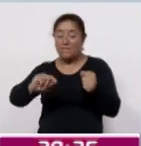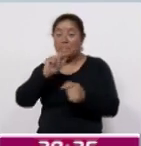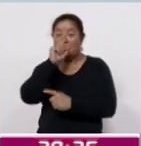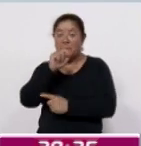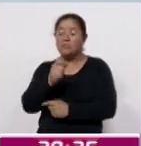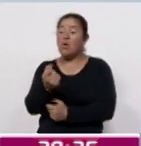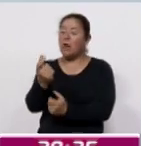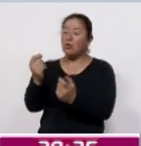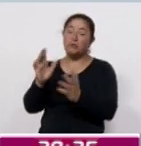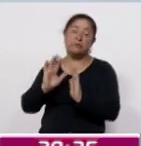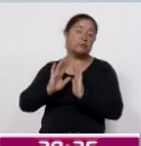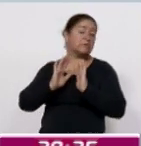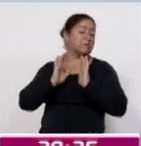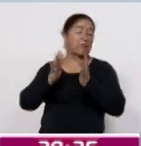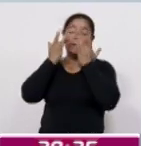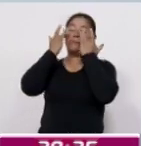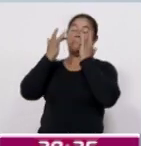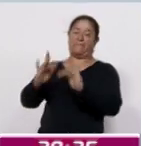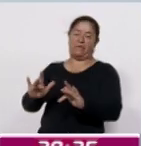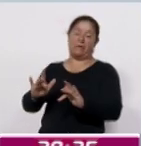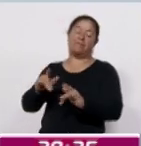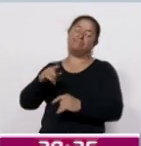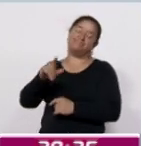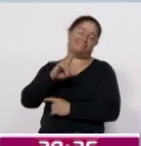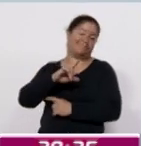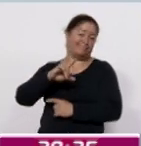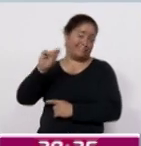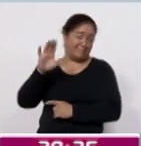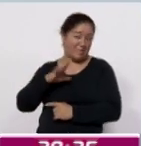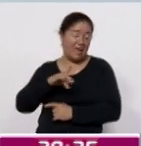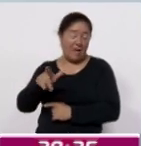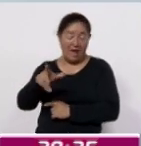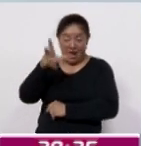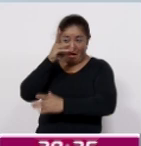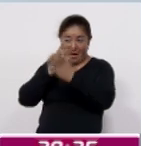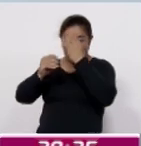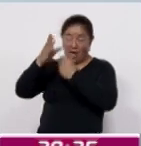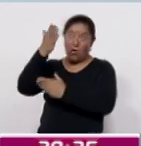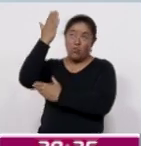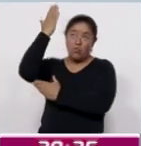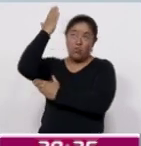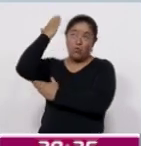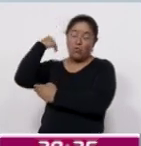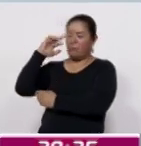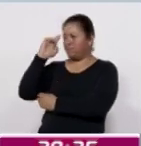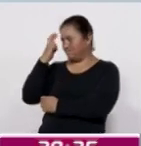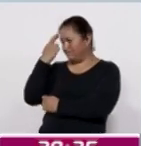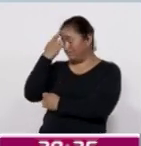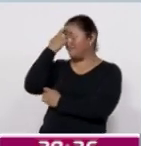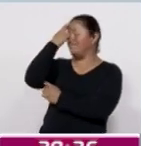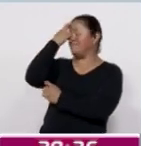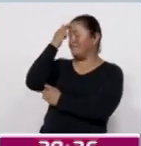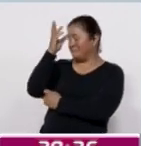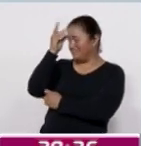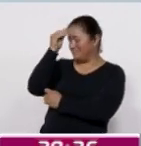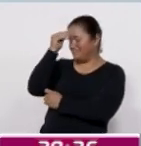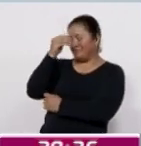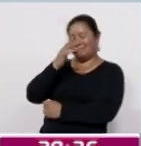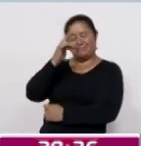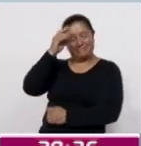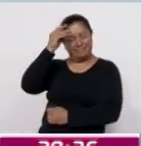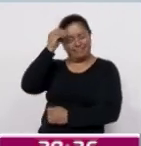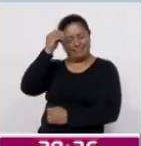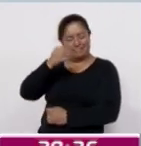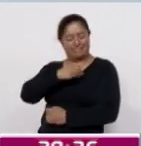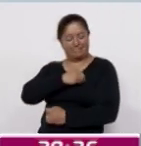que ya se fueron, aquellos que nos dejaron grandes enseñanzas, grandes recuerdos que llevaremos por siempre en el